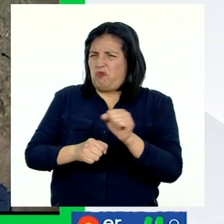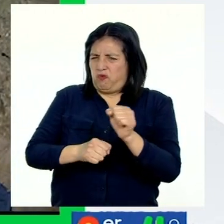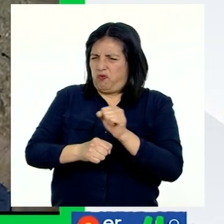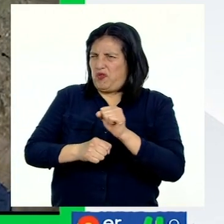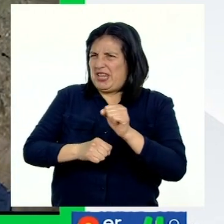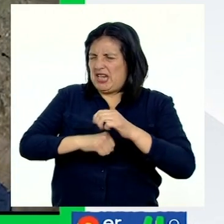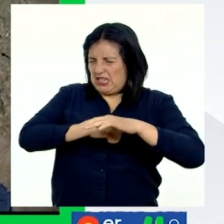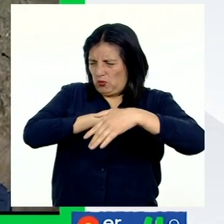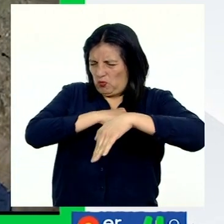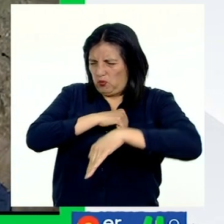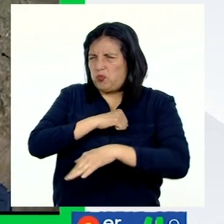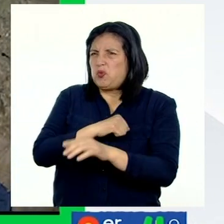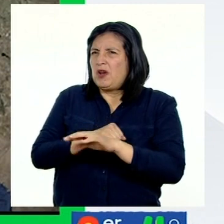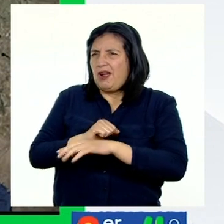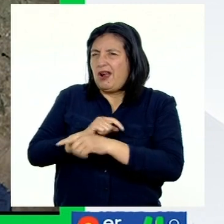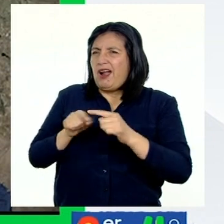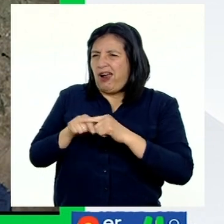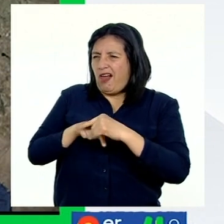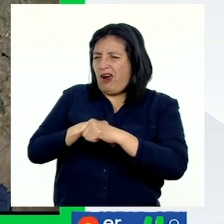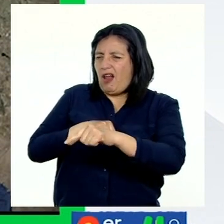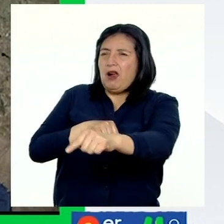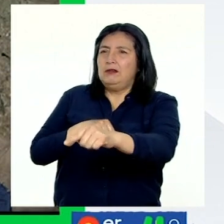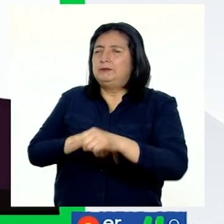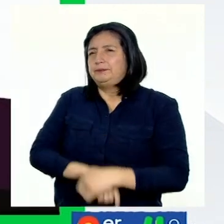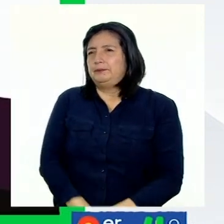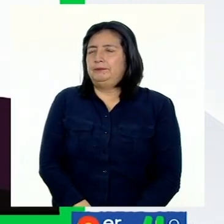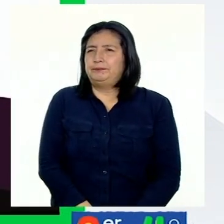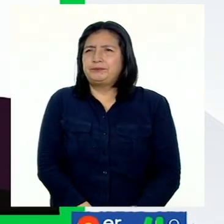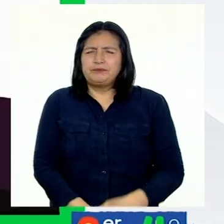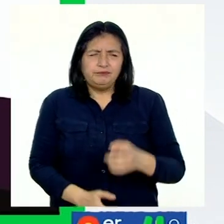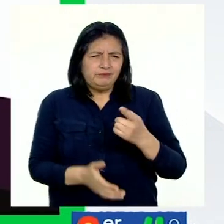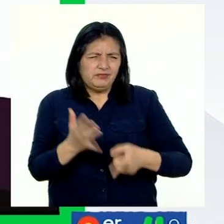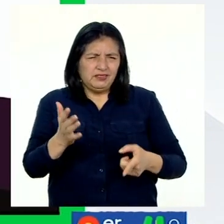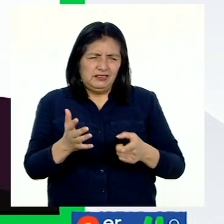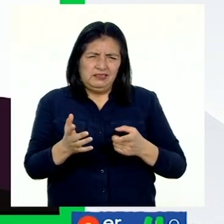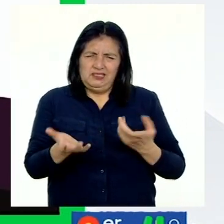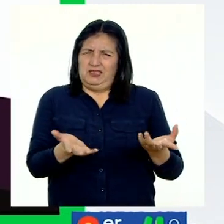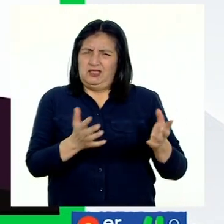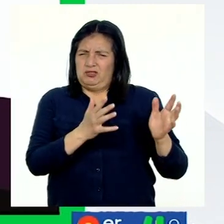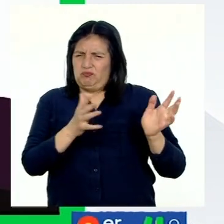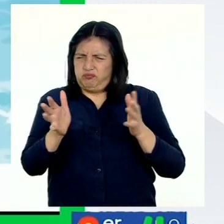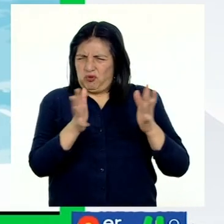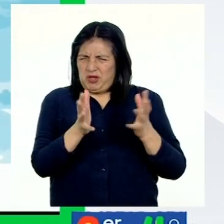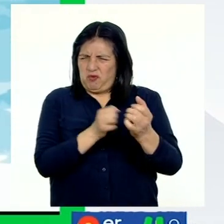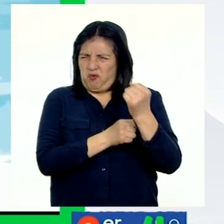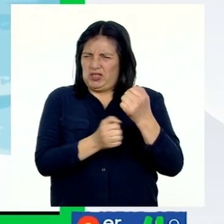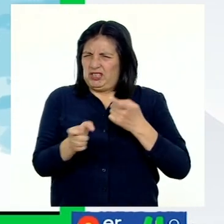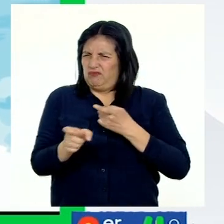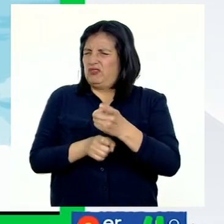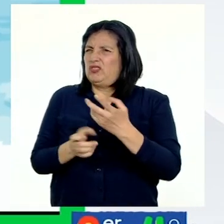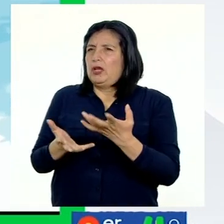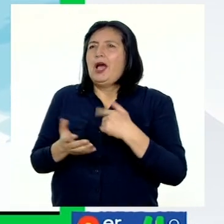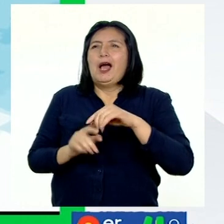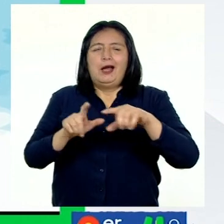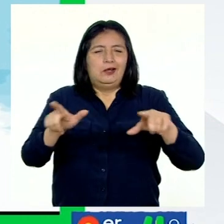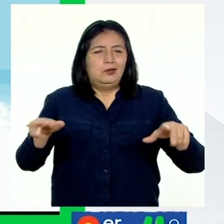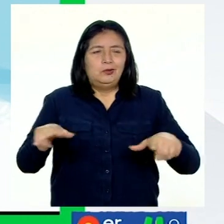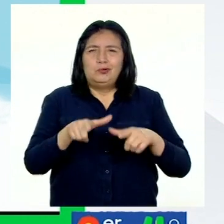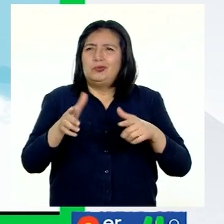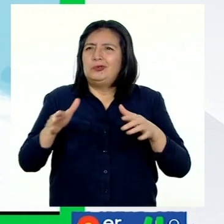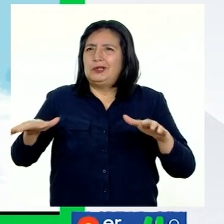a 12 mil metros de la bahía. ¿Qué zonas afectan los vientos fuertes? Afectan a las zonas